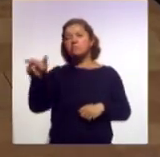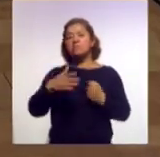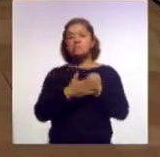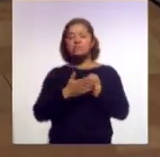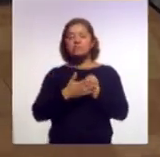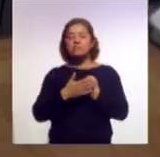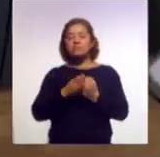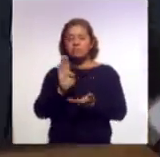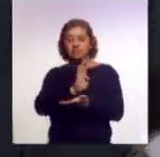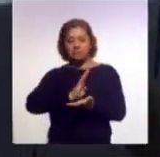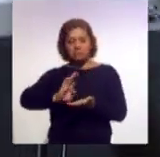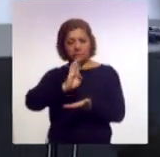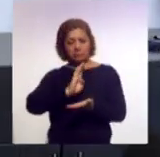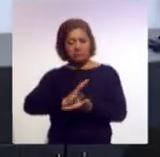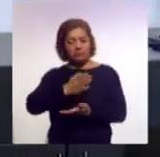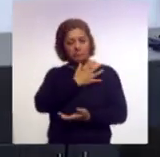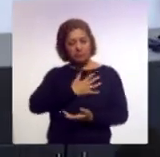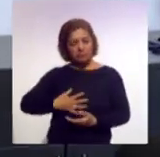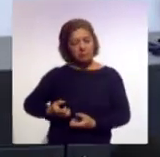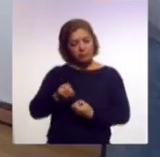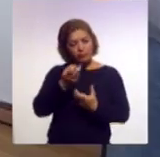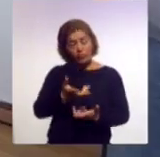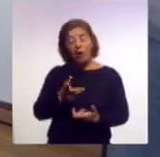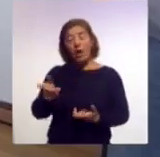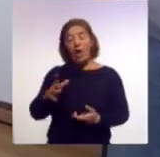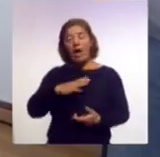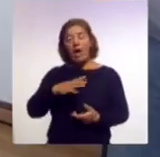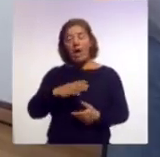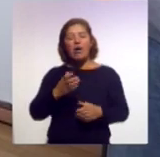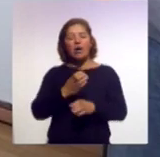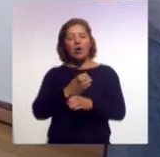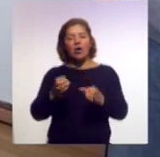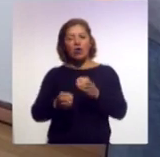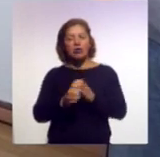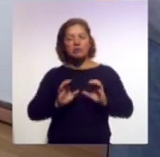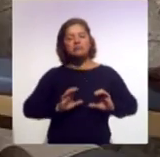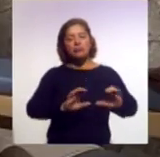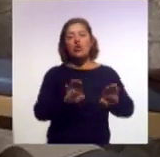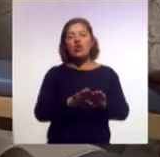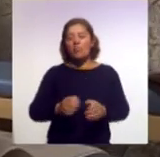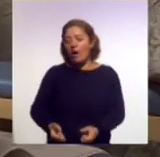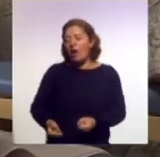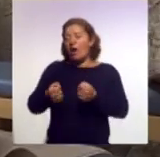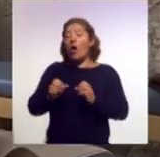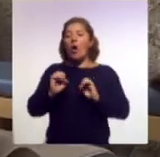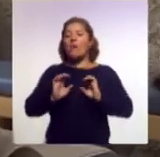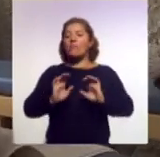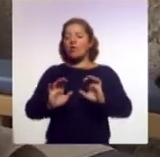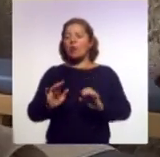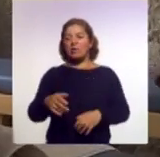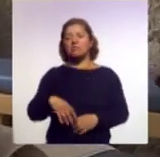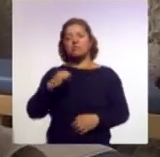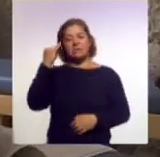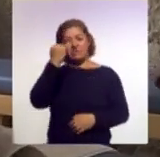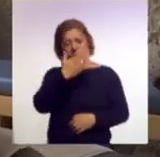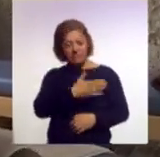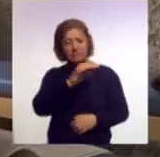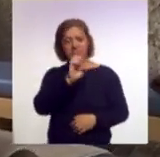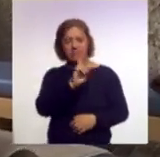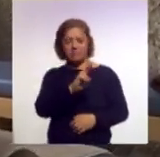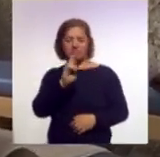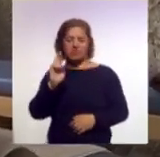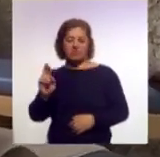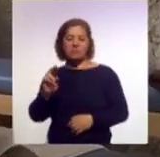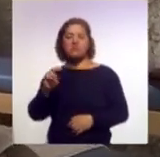recibiremos consejos de las posturas adecuadas para cargar cosas o empujarlas con imágenes de Raúl del Razo edición